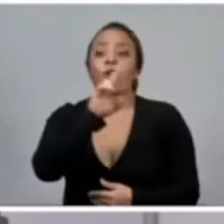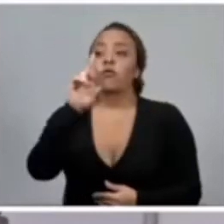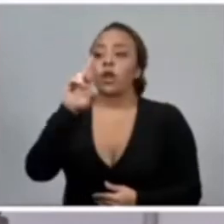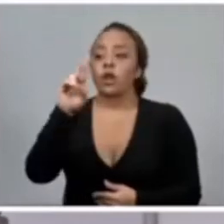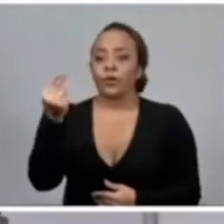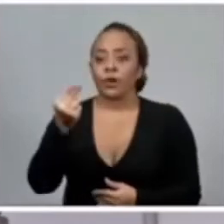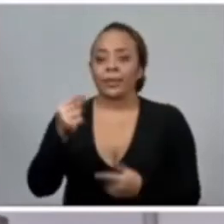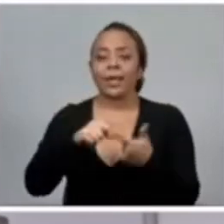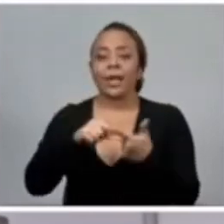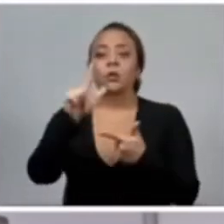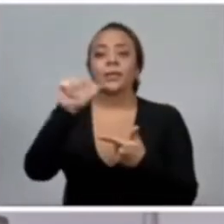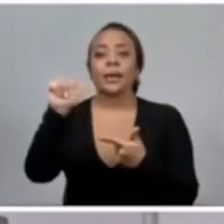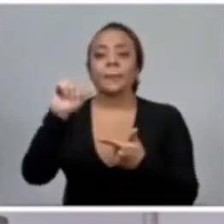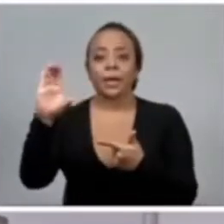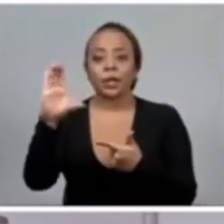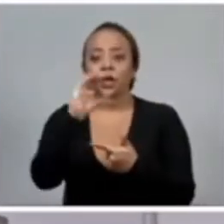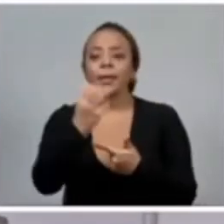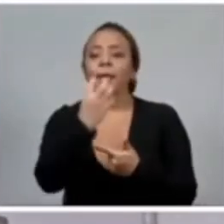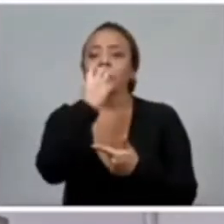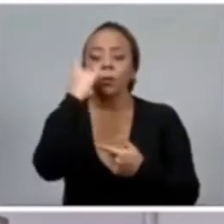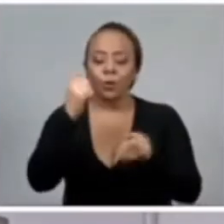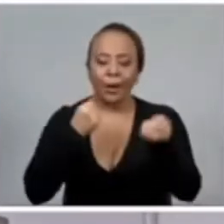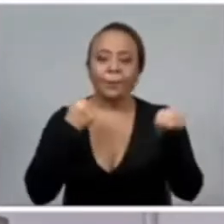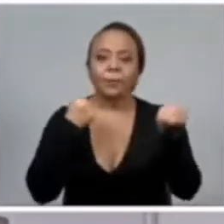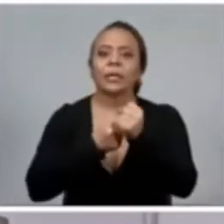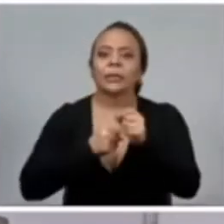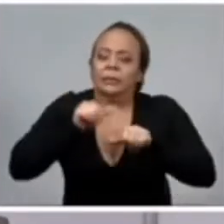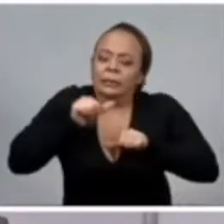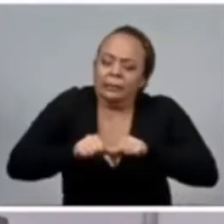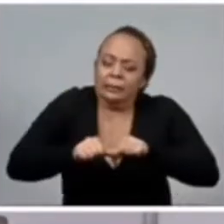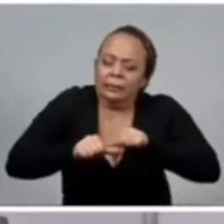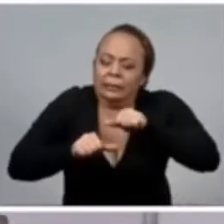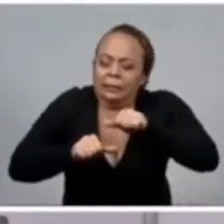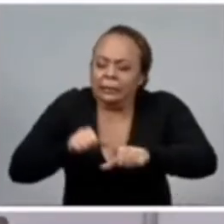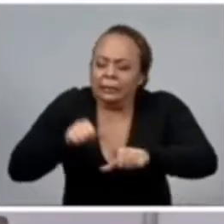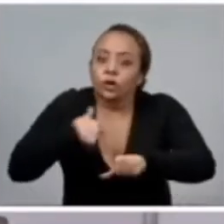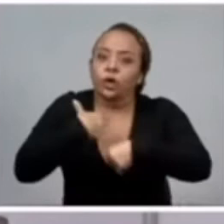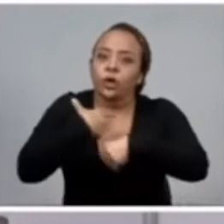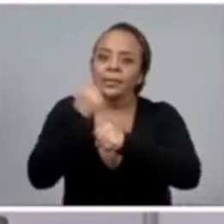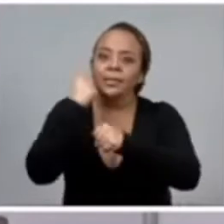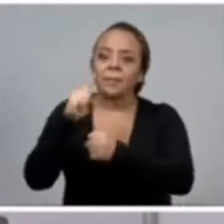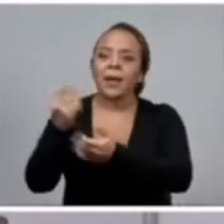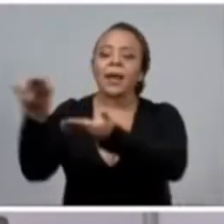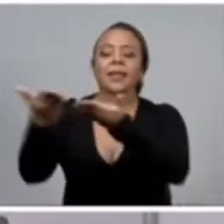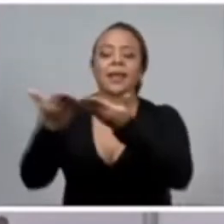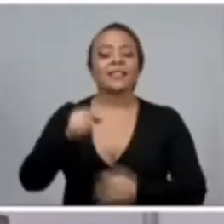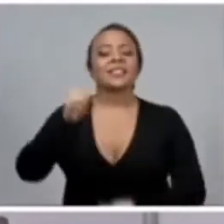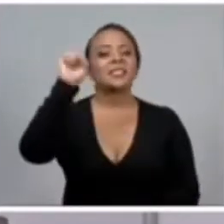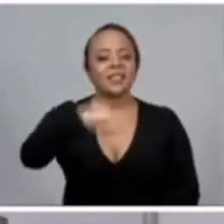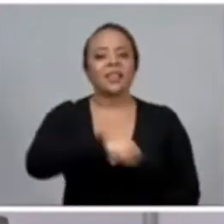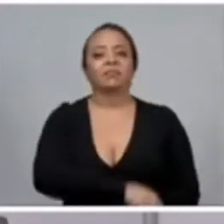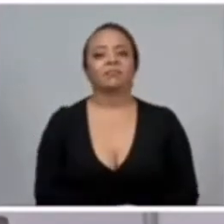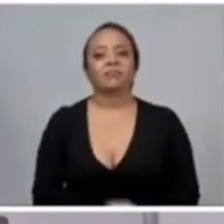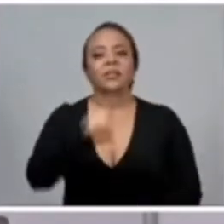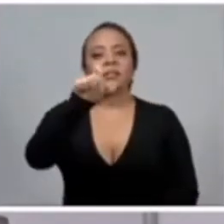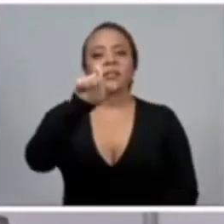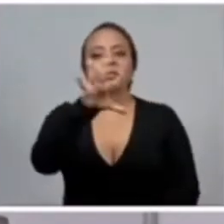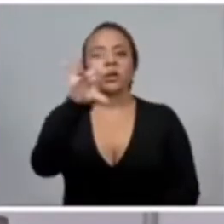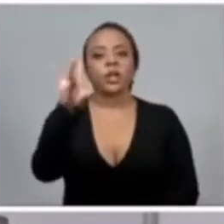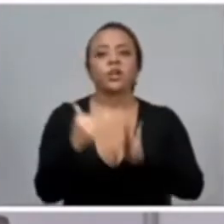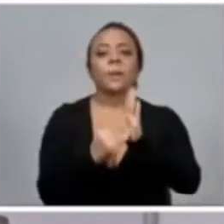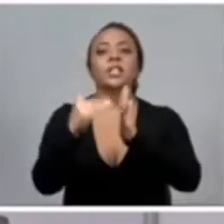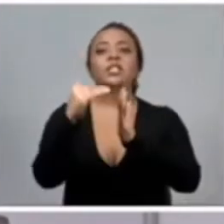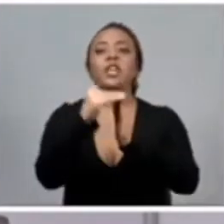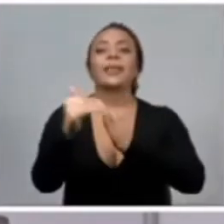Don Luis Alberto y Don Eduardo, por apoyar el esfuerzo enorme que hice para traer, sí, 158